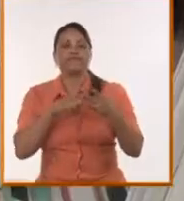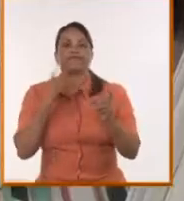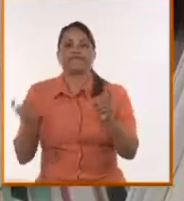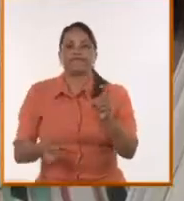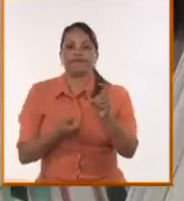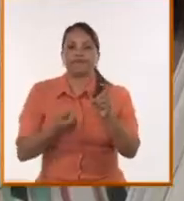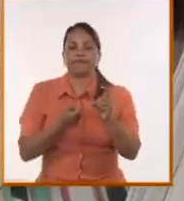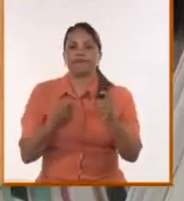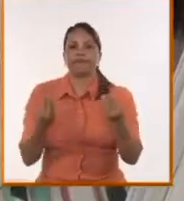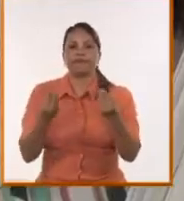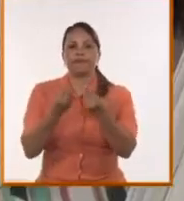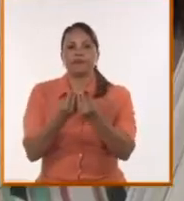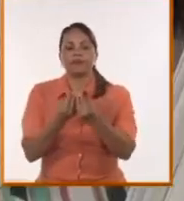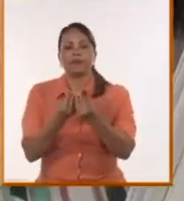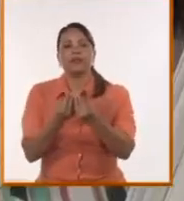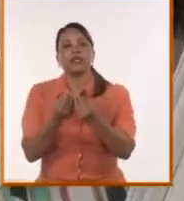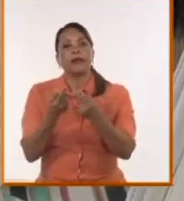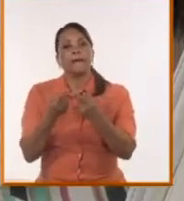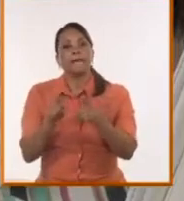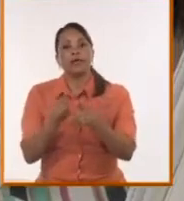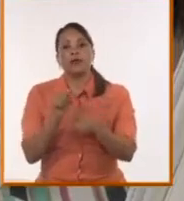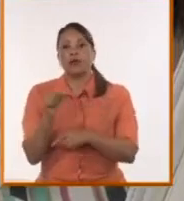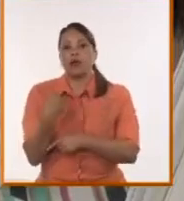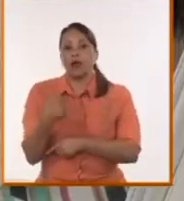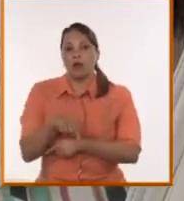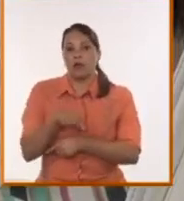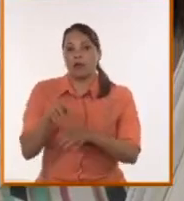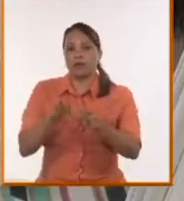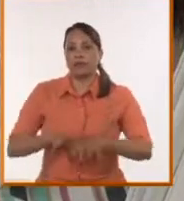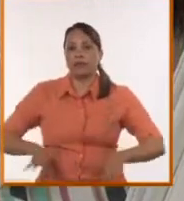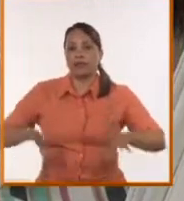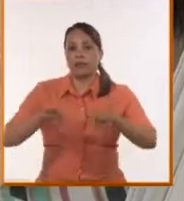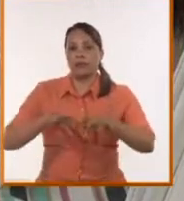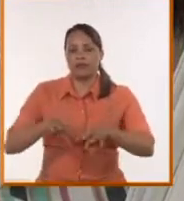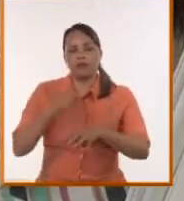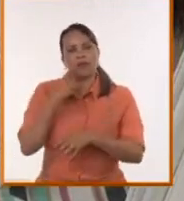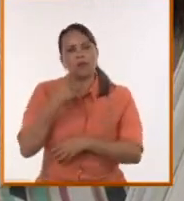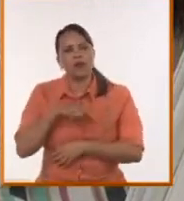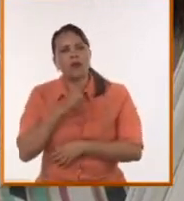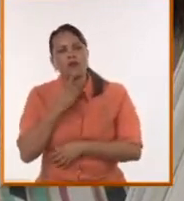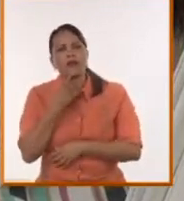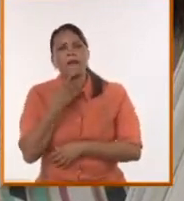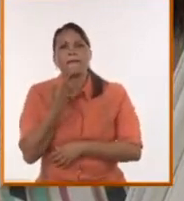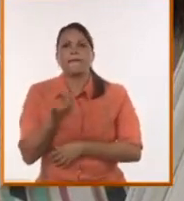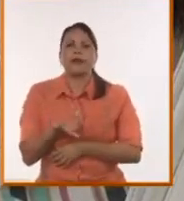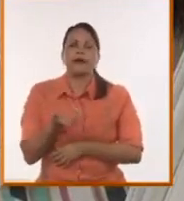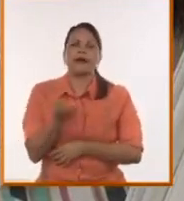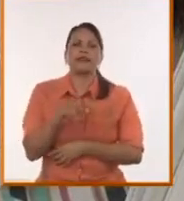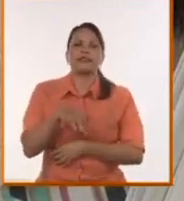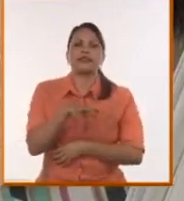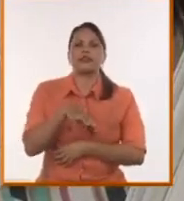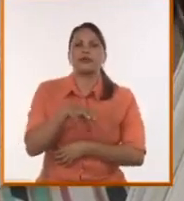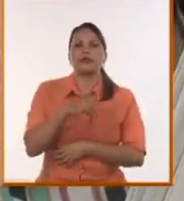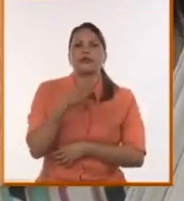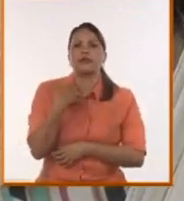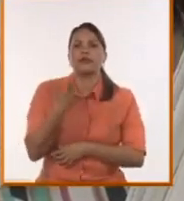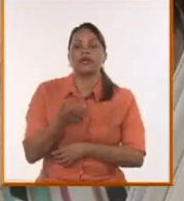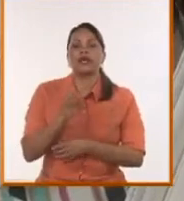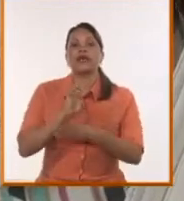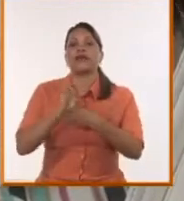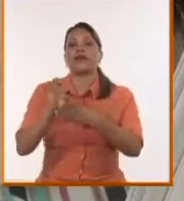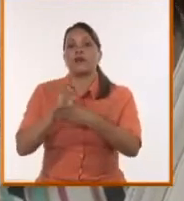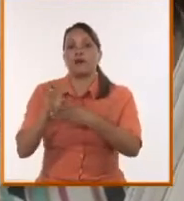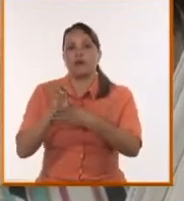para la realidad que estamos viviendo, Gabriela, viendo, por ejemplo, la propia situación que está viviendo Ecuador,